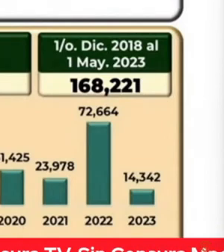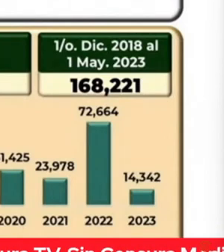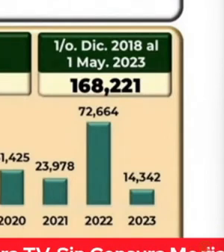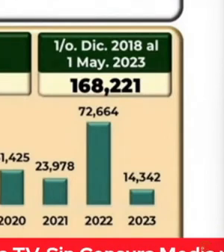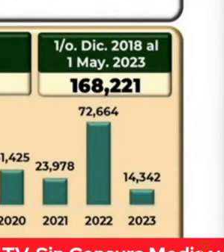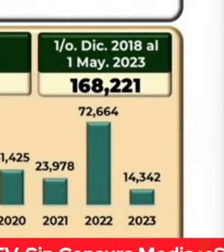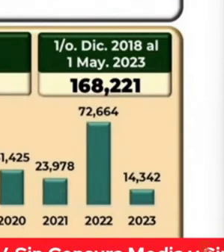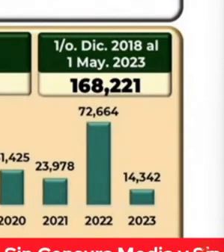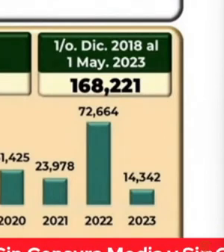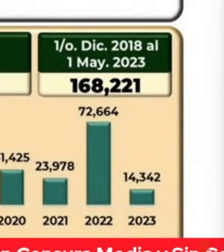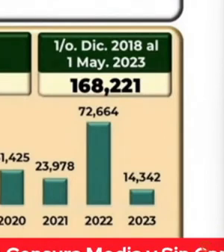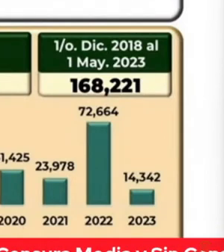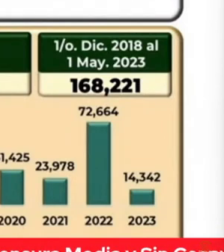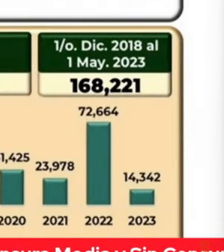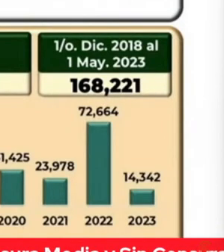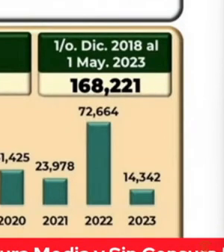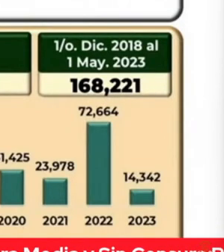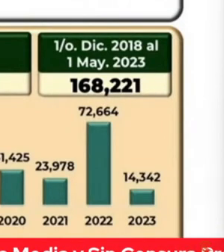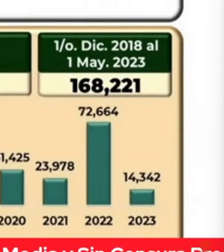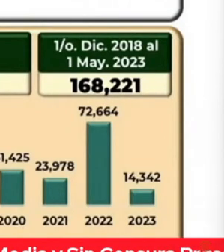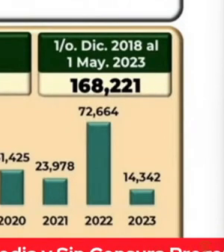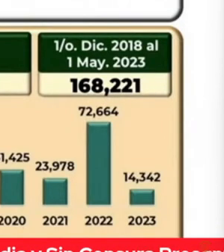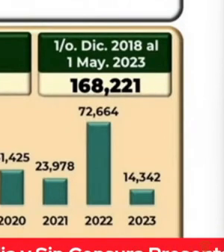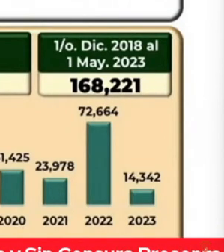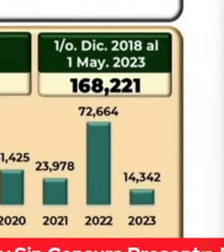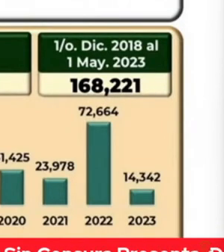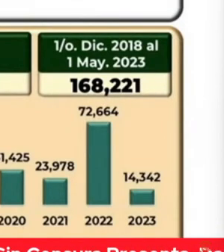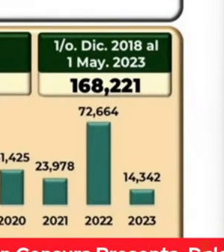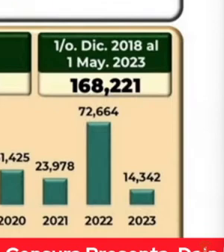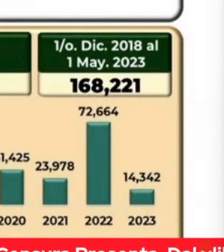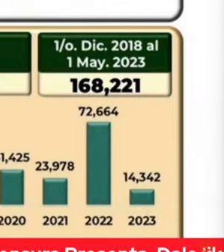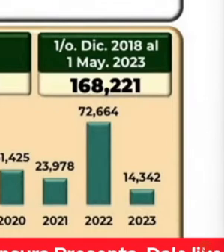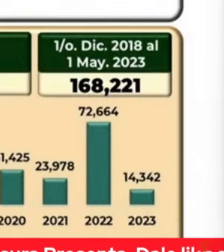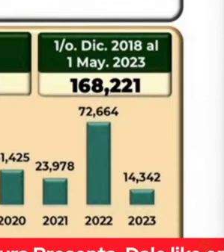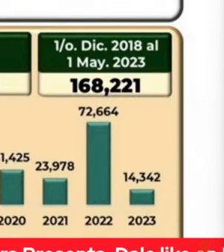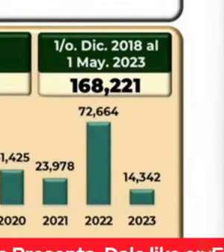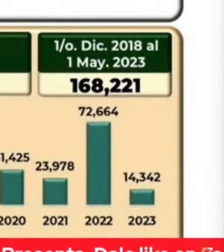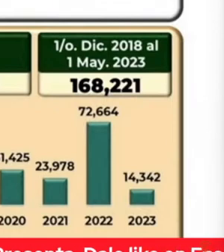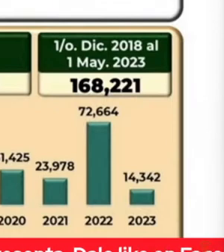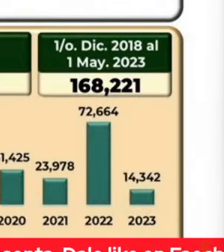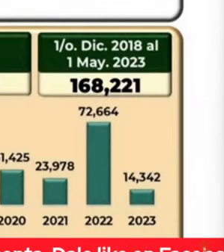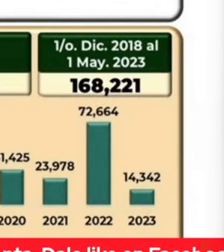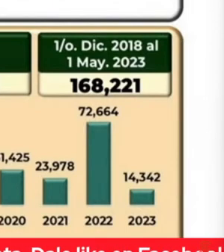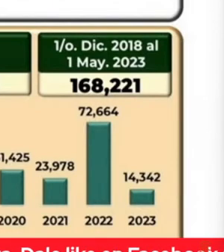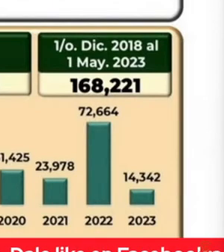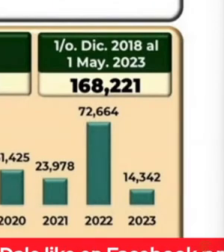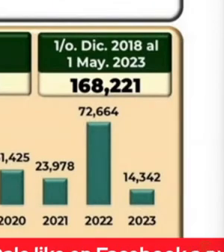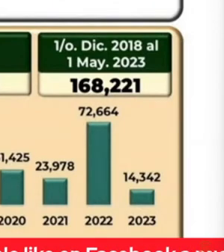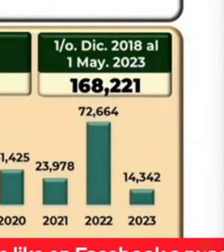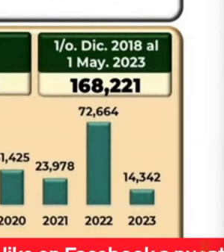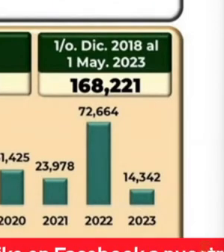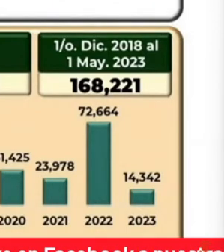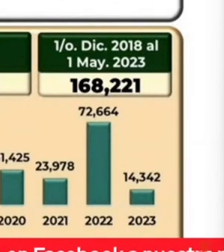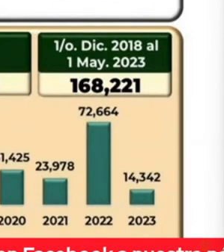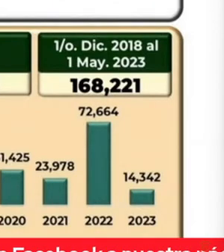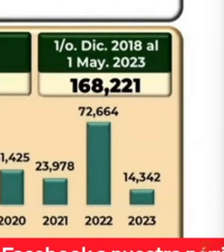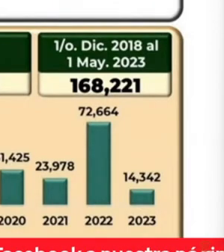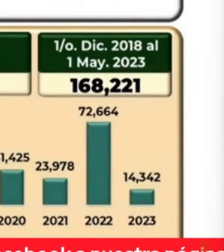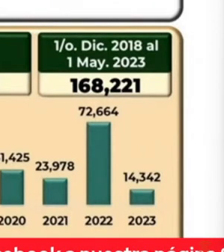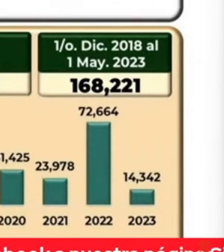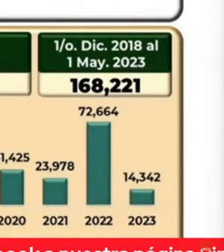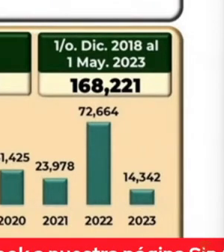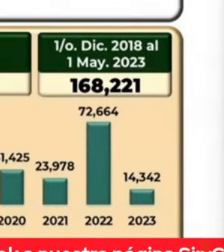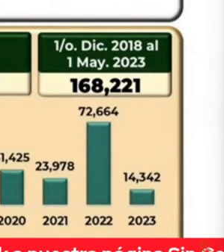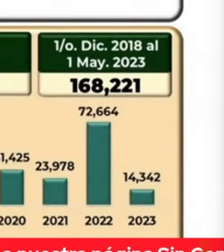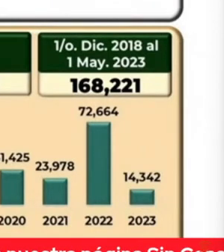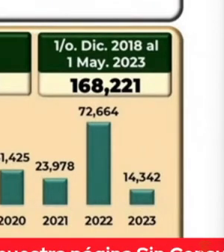una cantidad importante, aproximadamente el setenta por ciento es lo que hemos estado manejando, es de origen